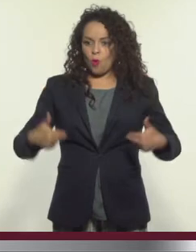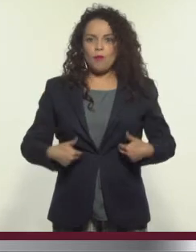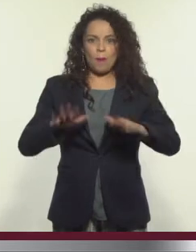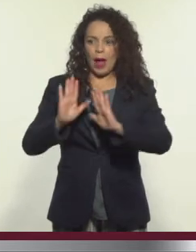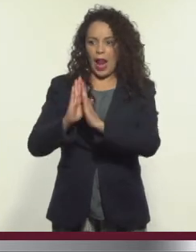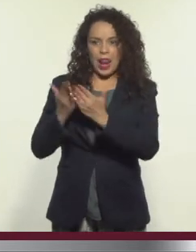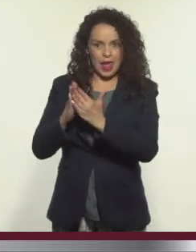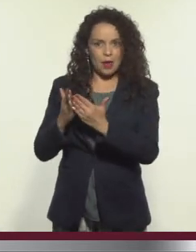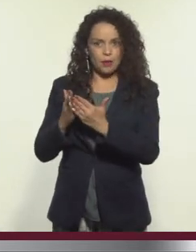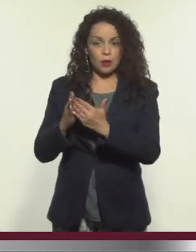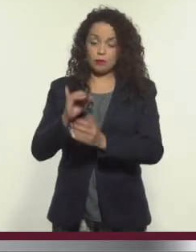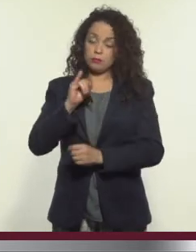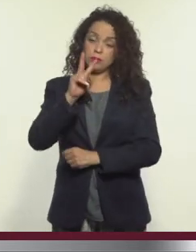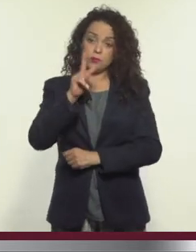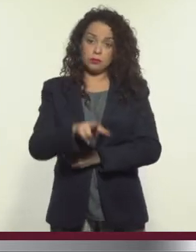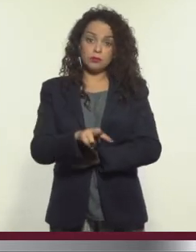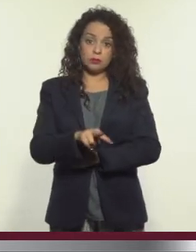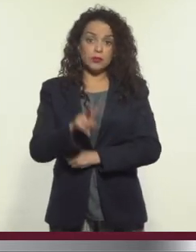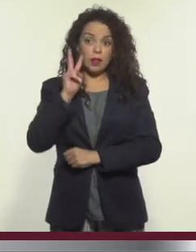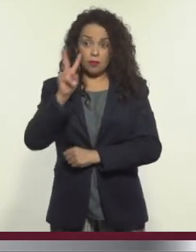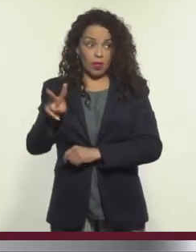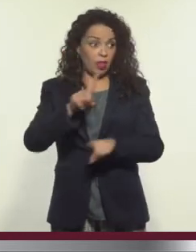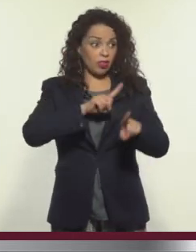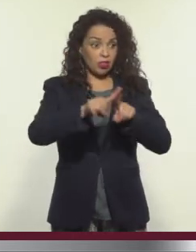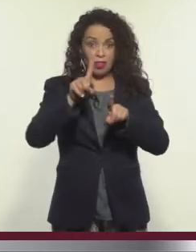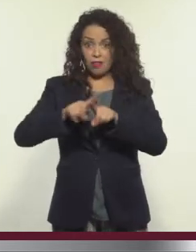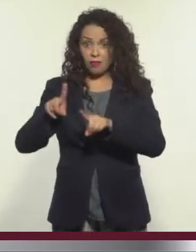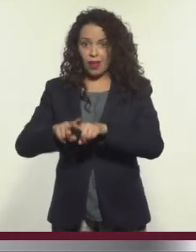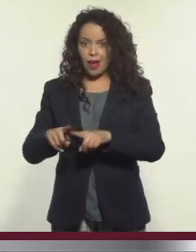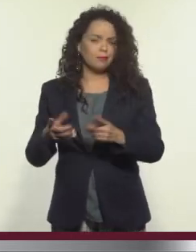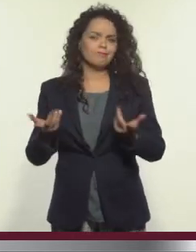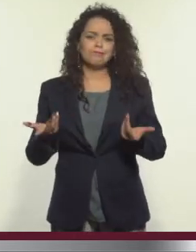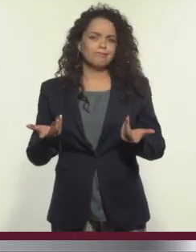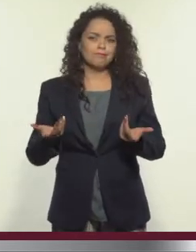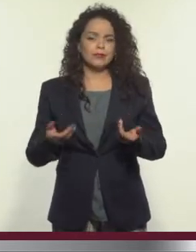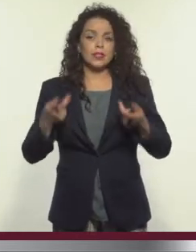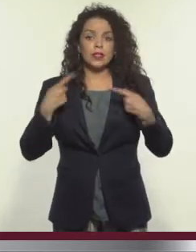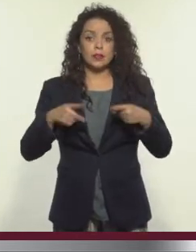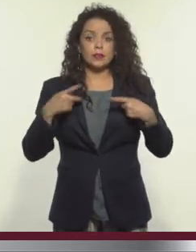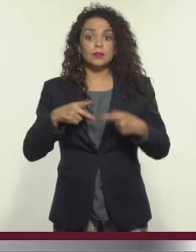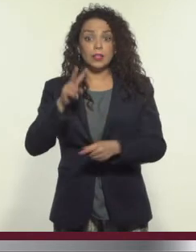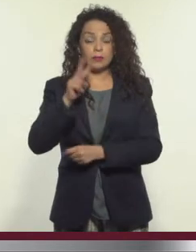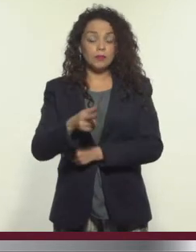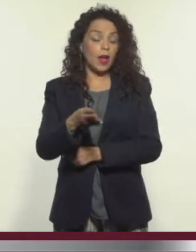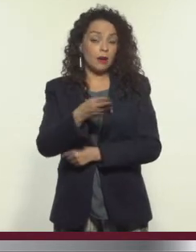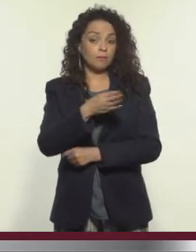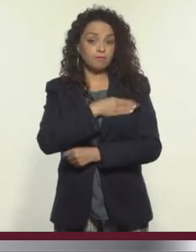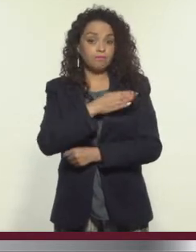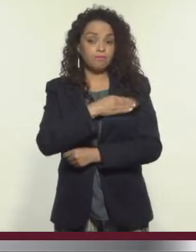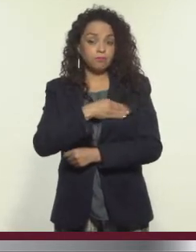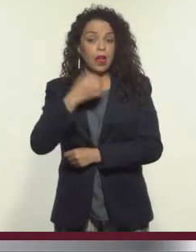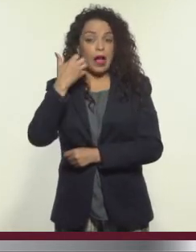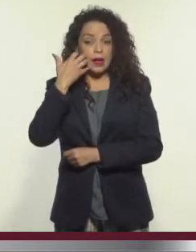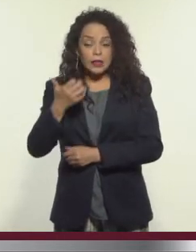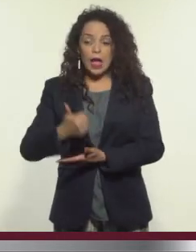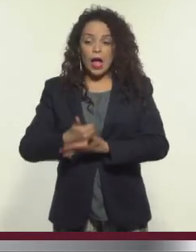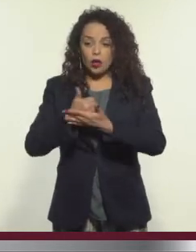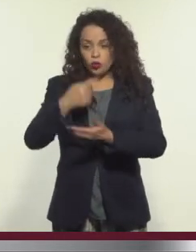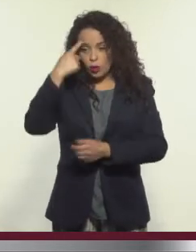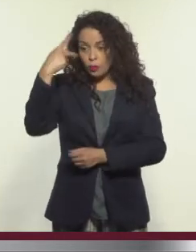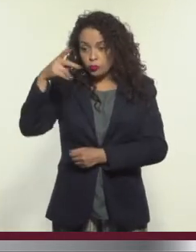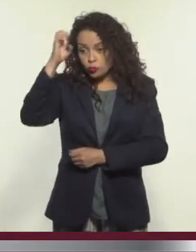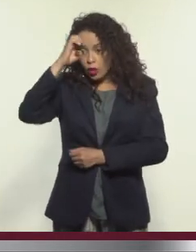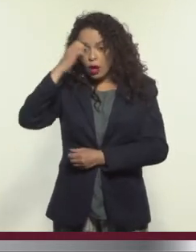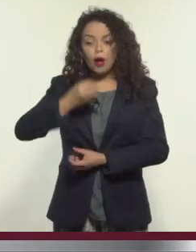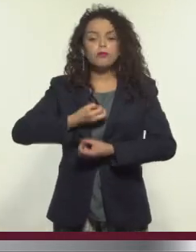supuesto. Nos revela que no somos tan distintos. Son personas que generosamente han querido compartir su experiencia